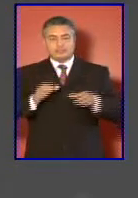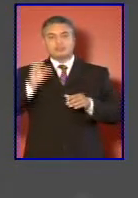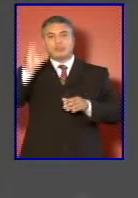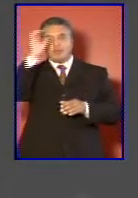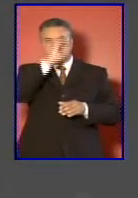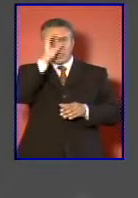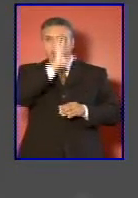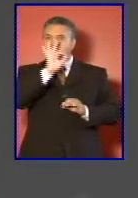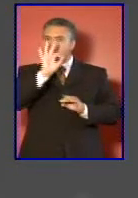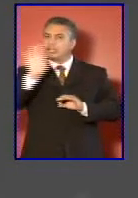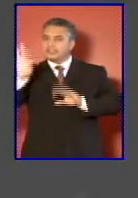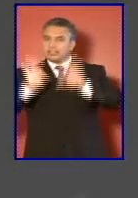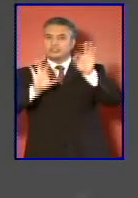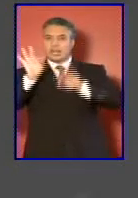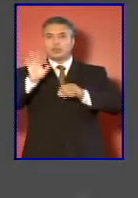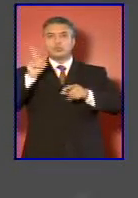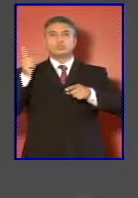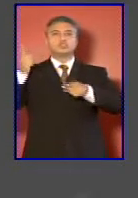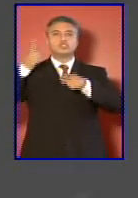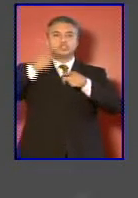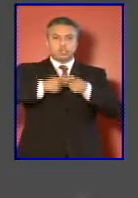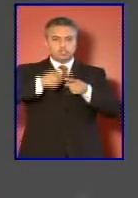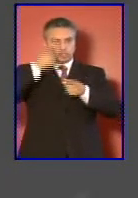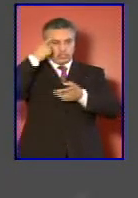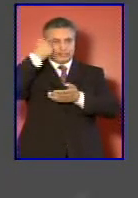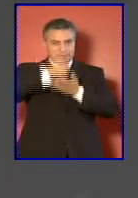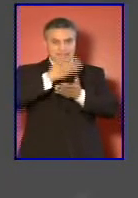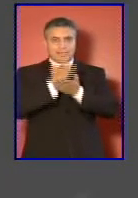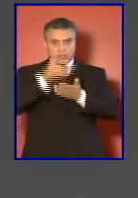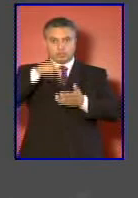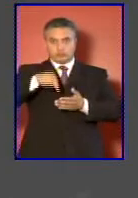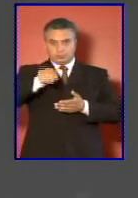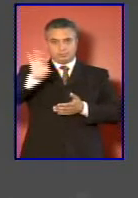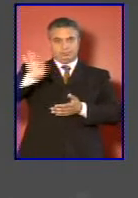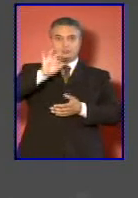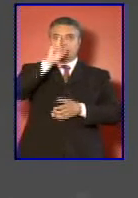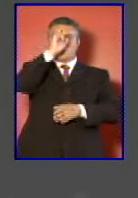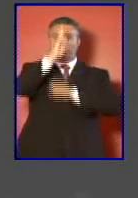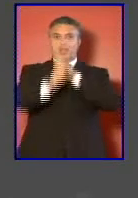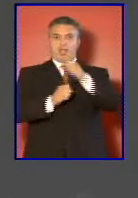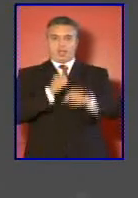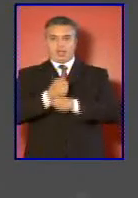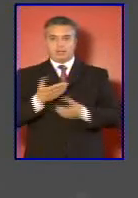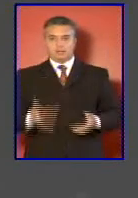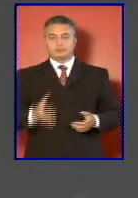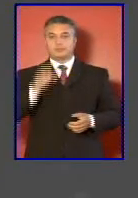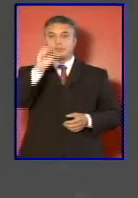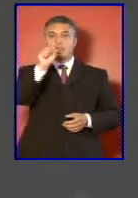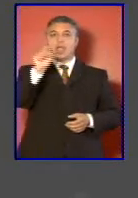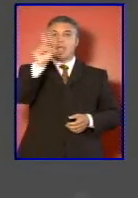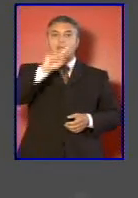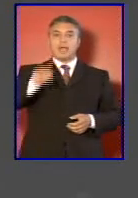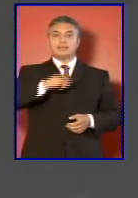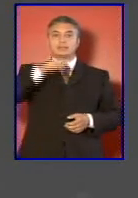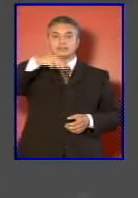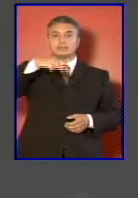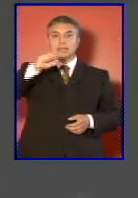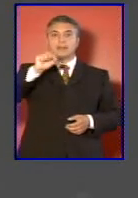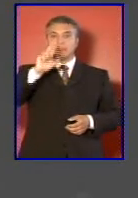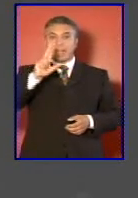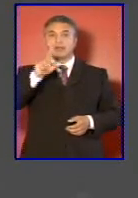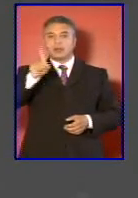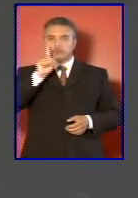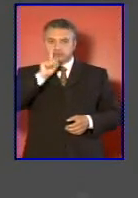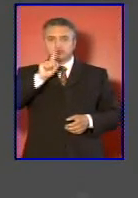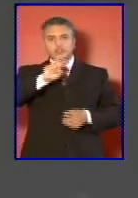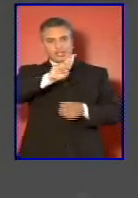o seleccionar un socio estratégico en el curso de este año ASMAR está viviendo un proceso de